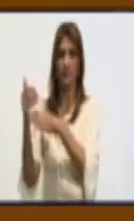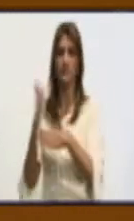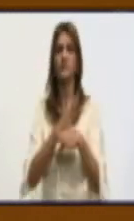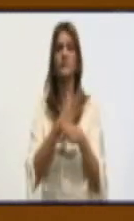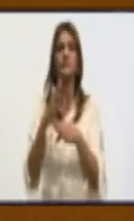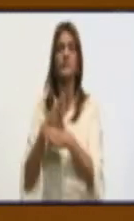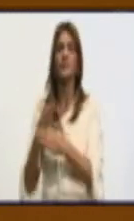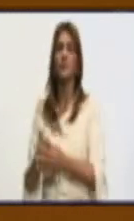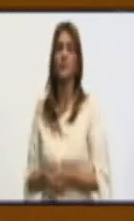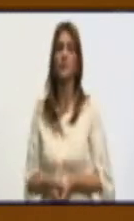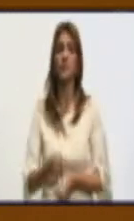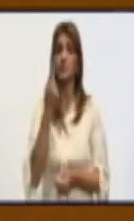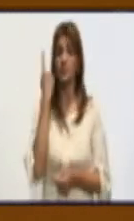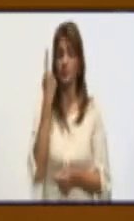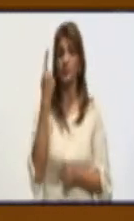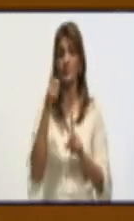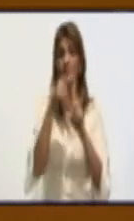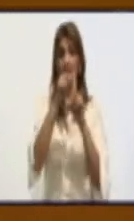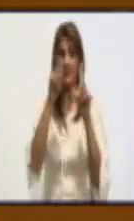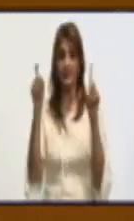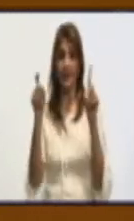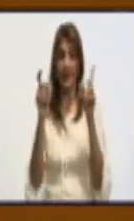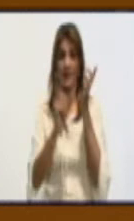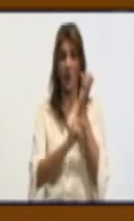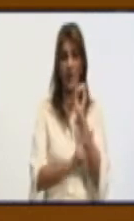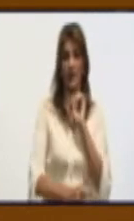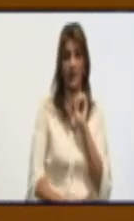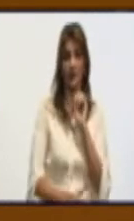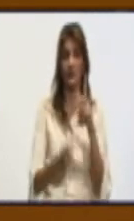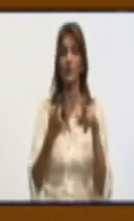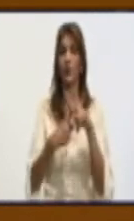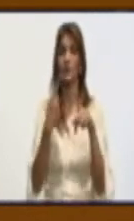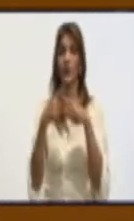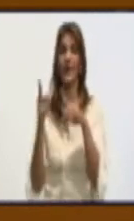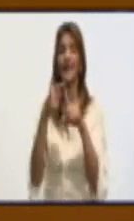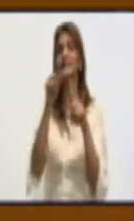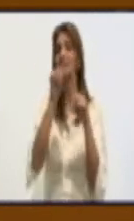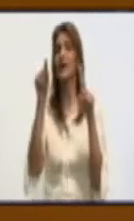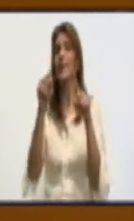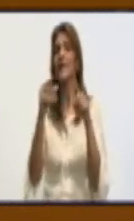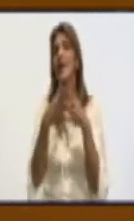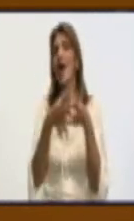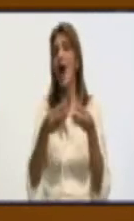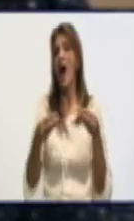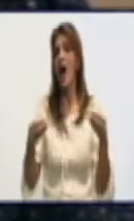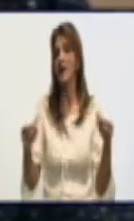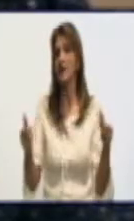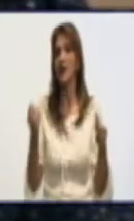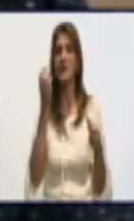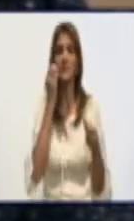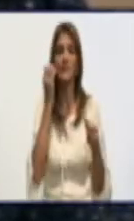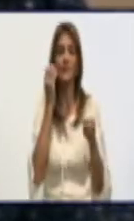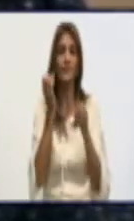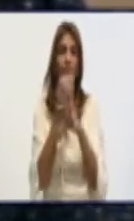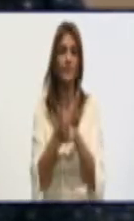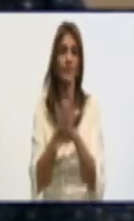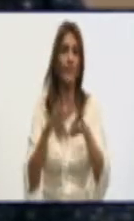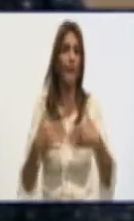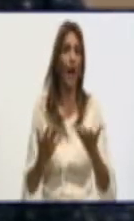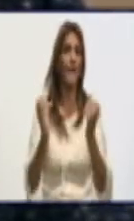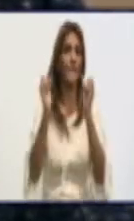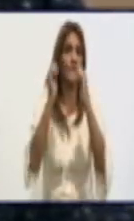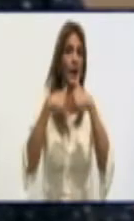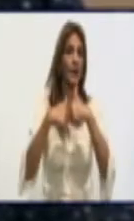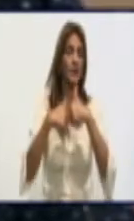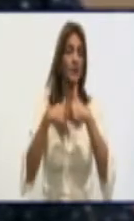Uno es el tema de los energéticos, y el otro es el tema de la harina de trigo. Harina de trigo que tradicionalmente hemos comprado en